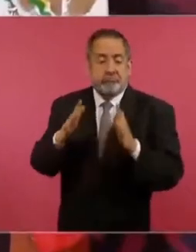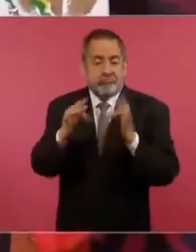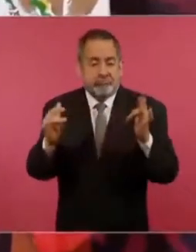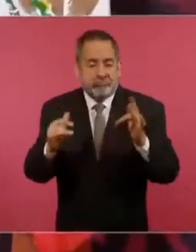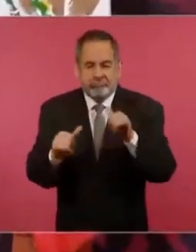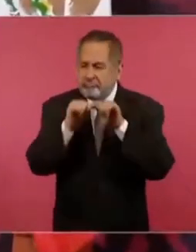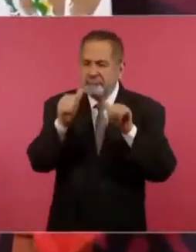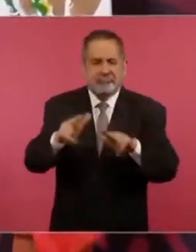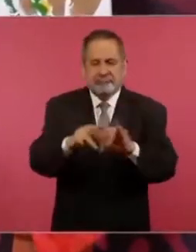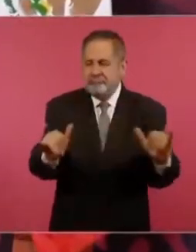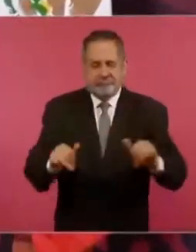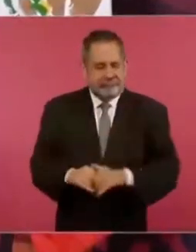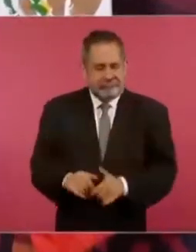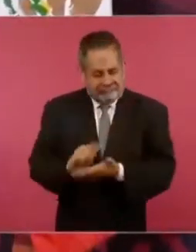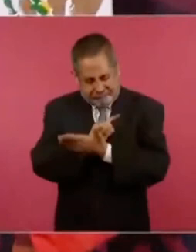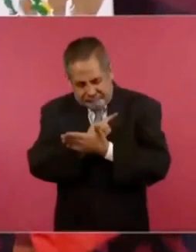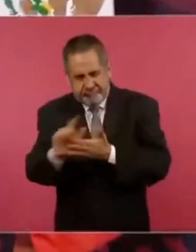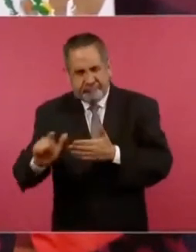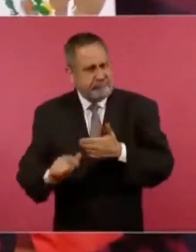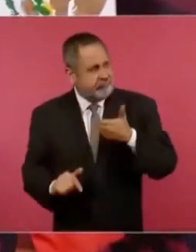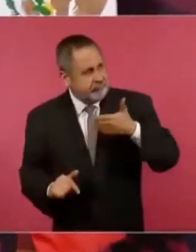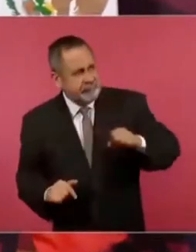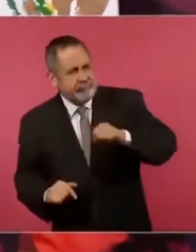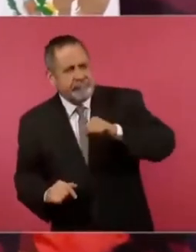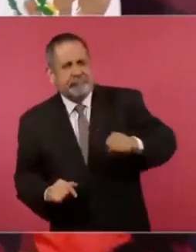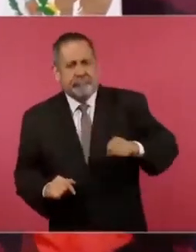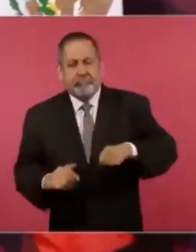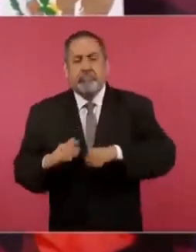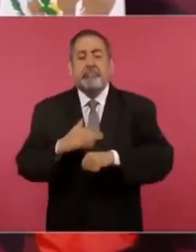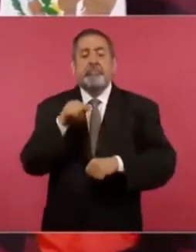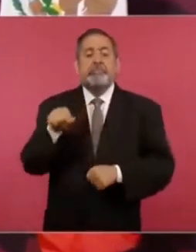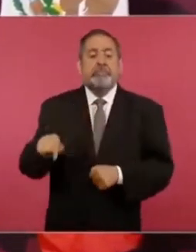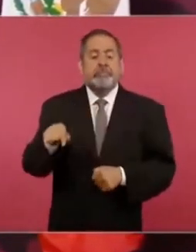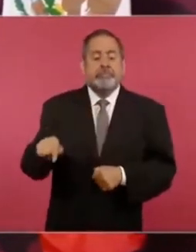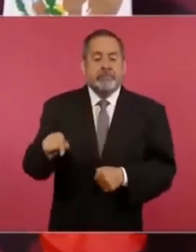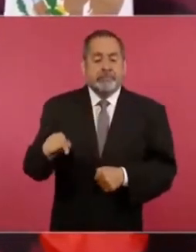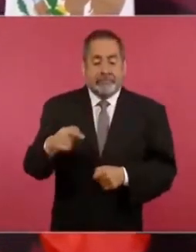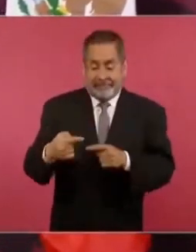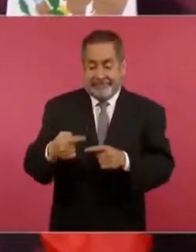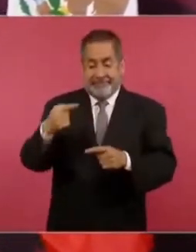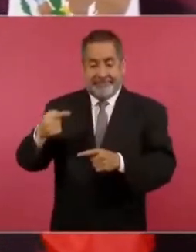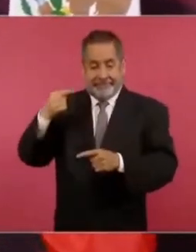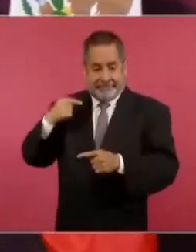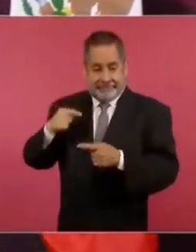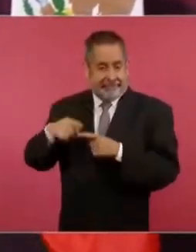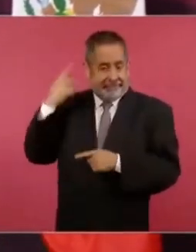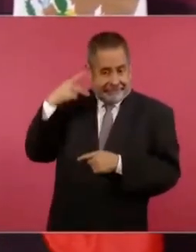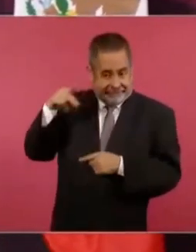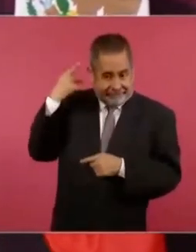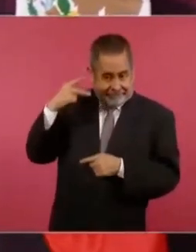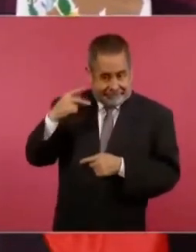porque antes de Puebla,